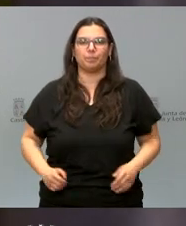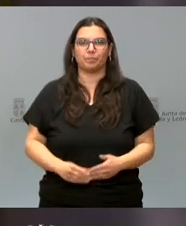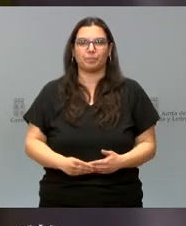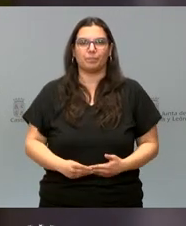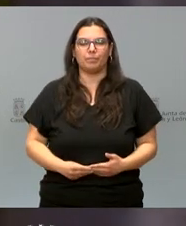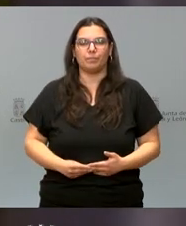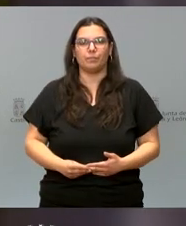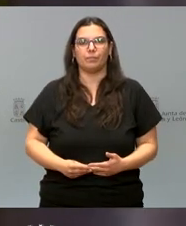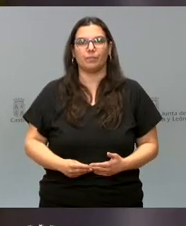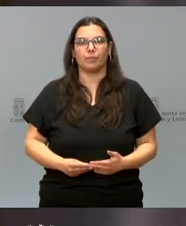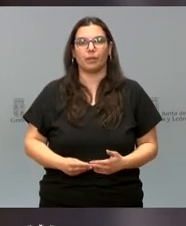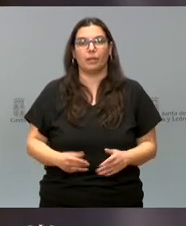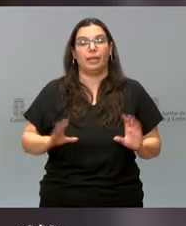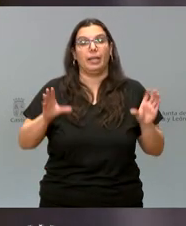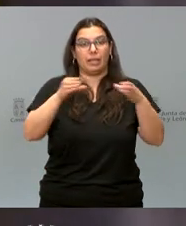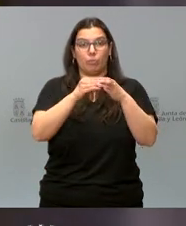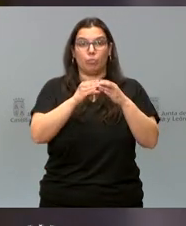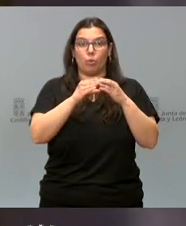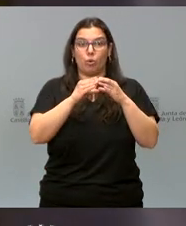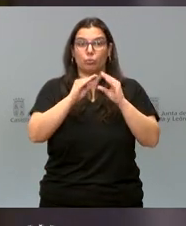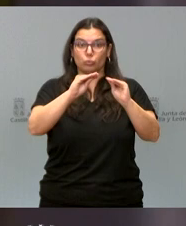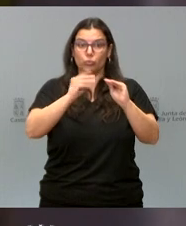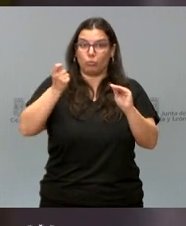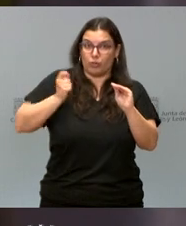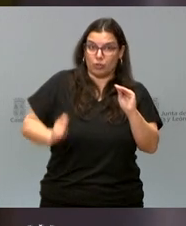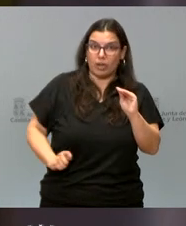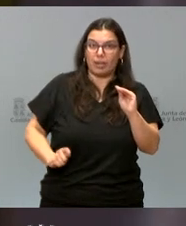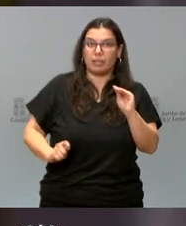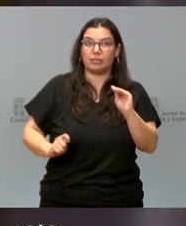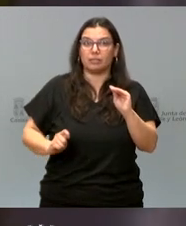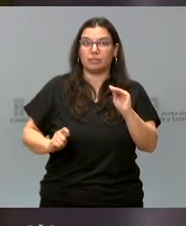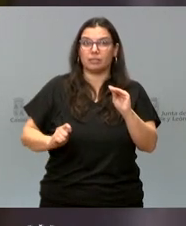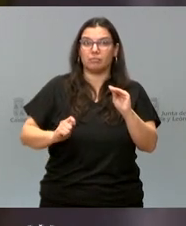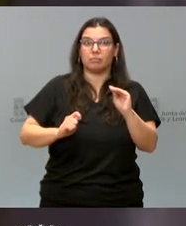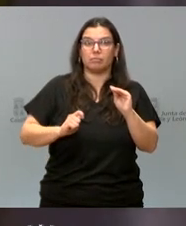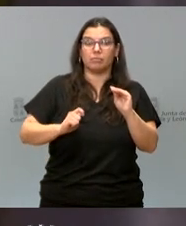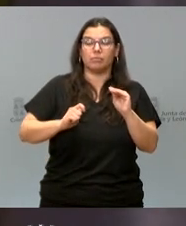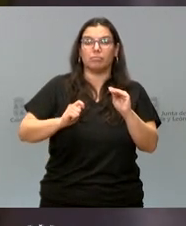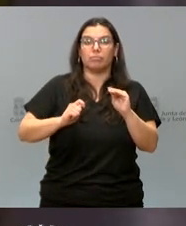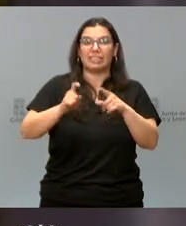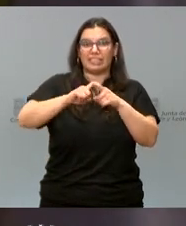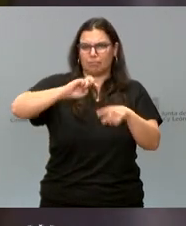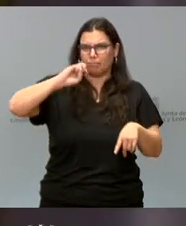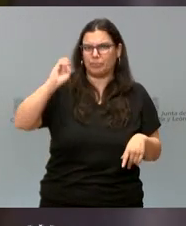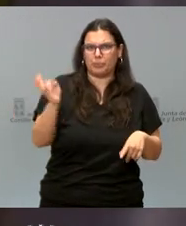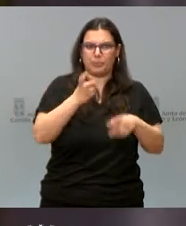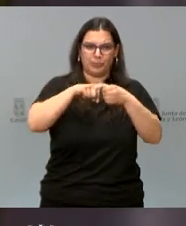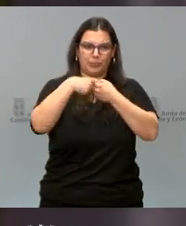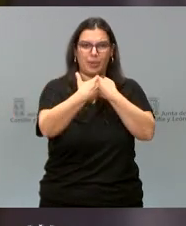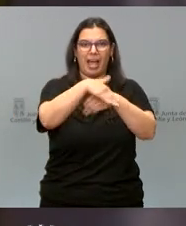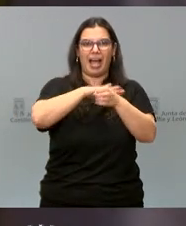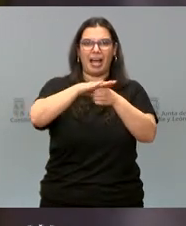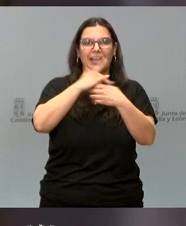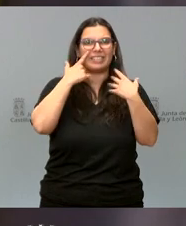Contaréis con vuestro equipo de profesionales de carácter multidisciplinar en todas las áreas de salud